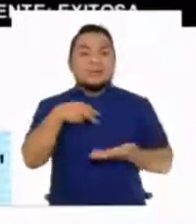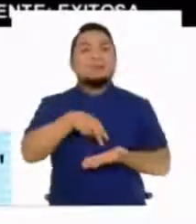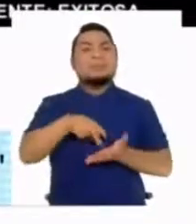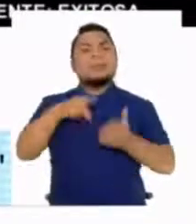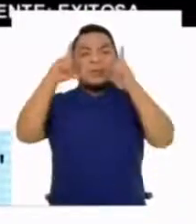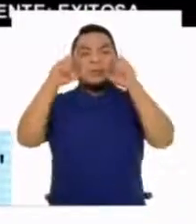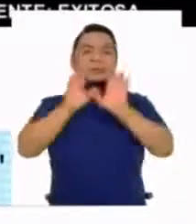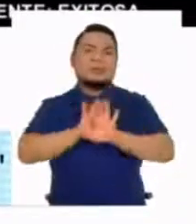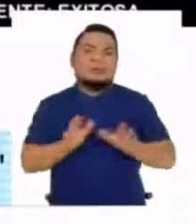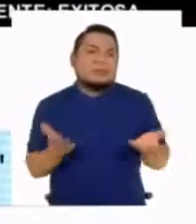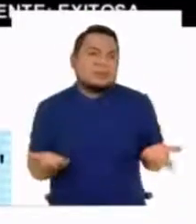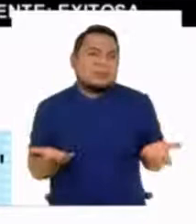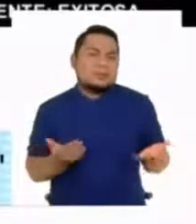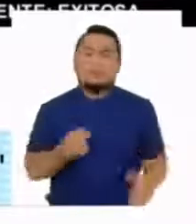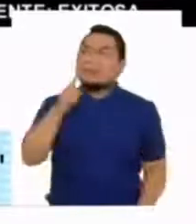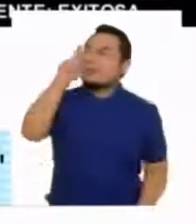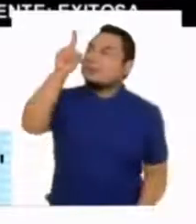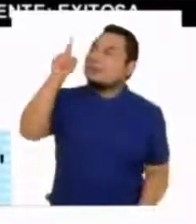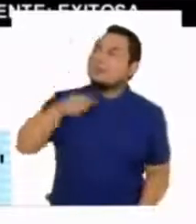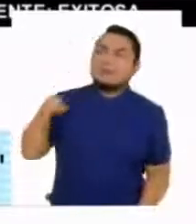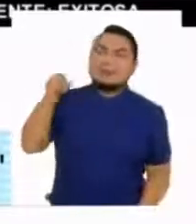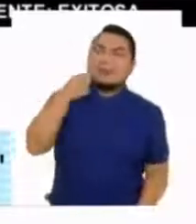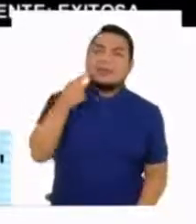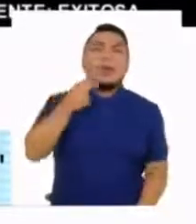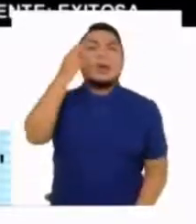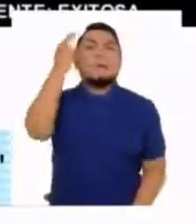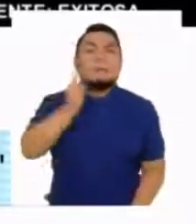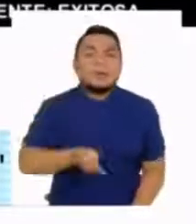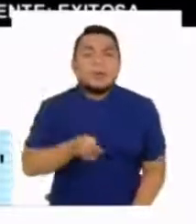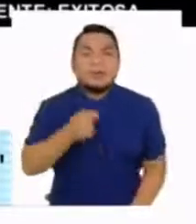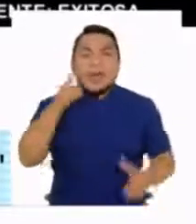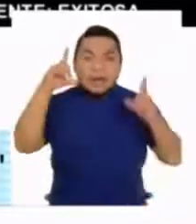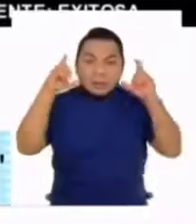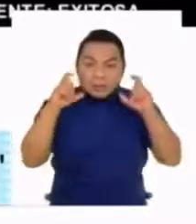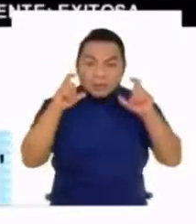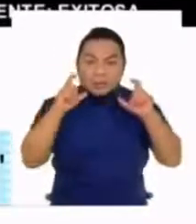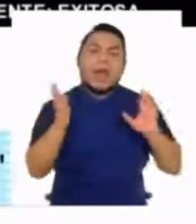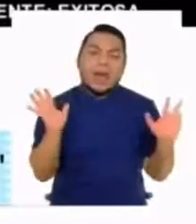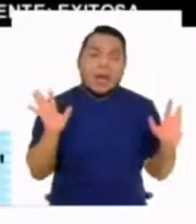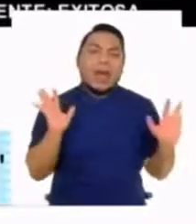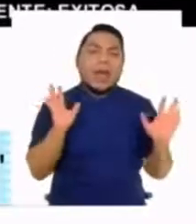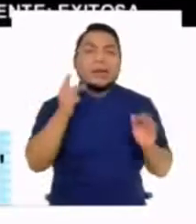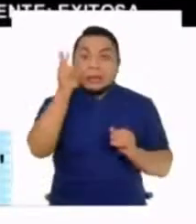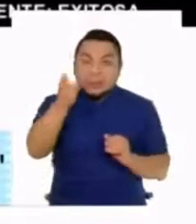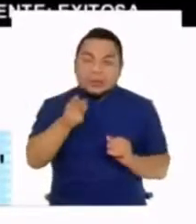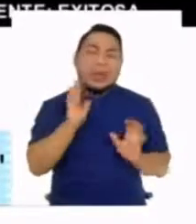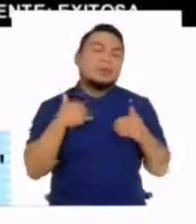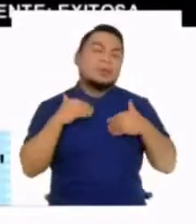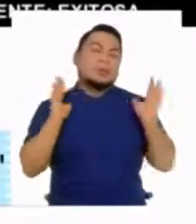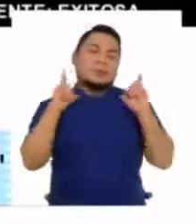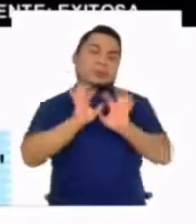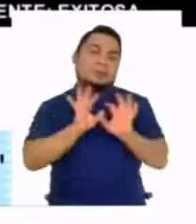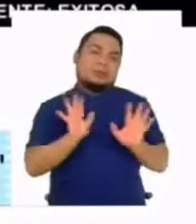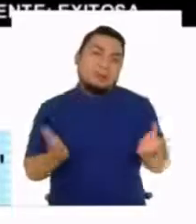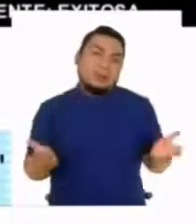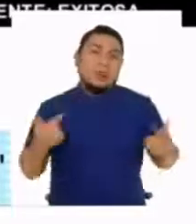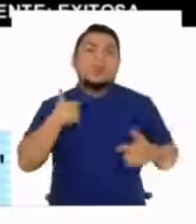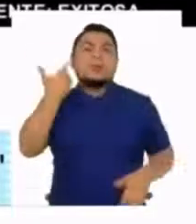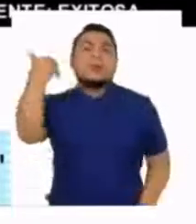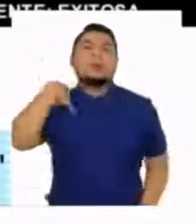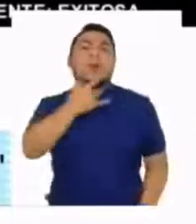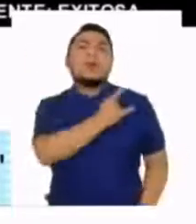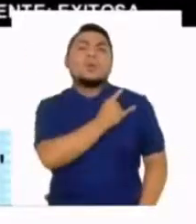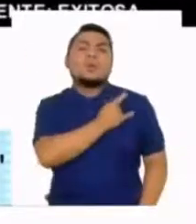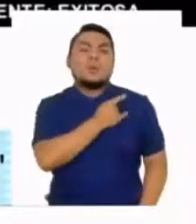foto. Si hubiera en algún letrero donde diga, prohibido sacarte una foto, entonces yo, un estudiante